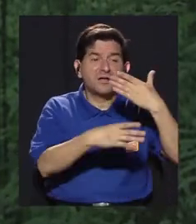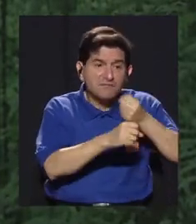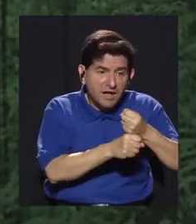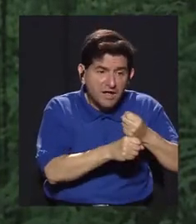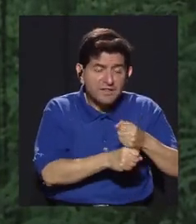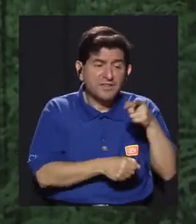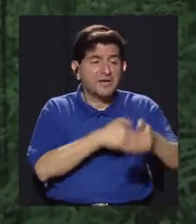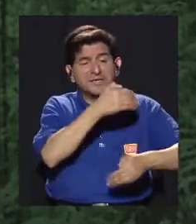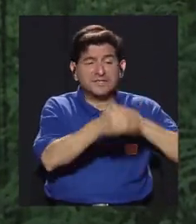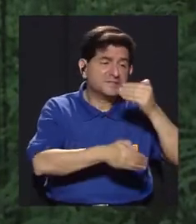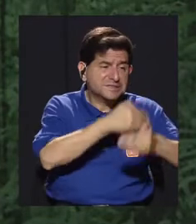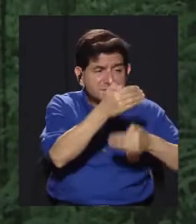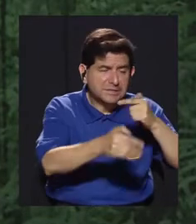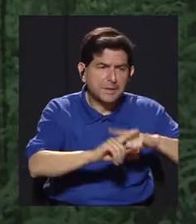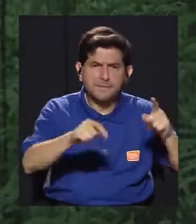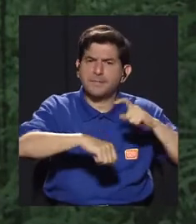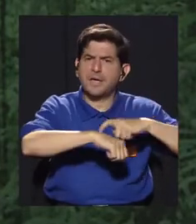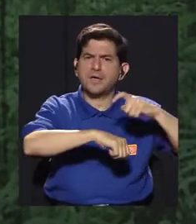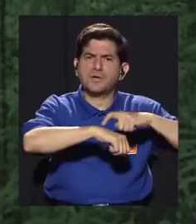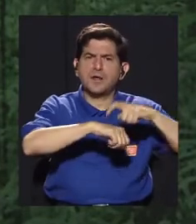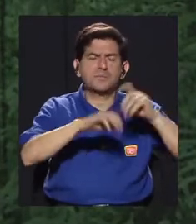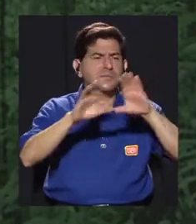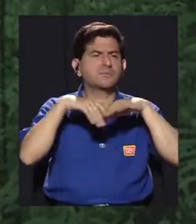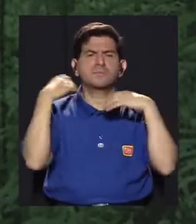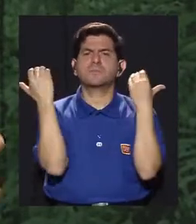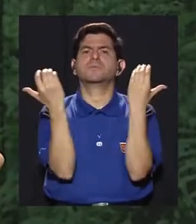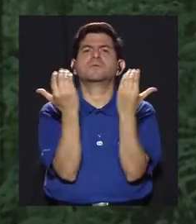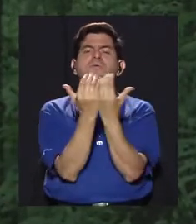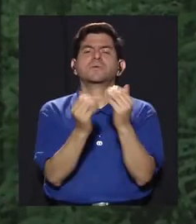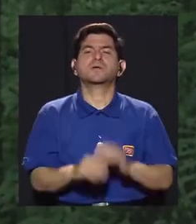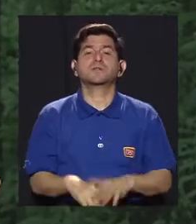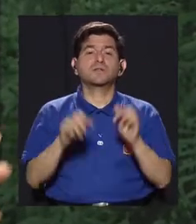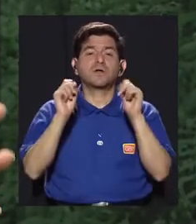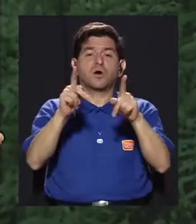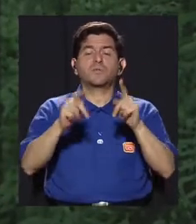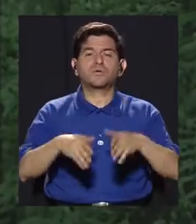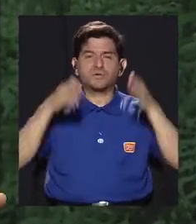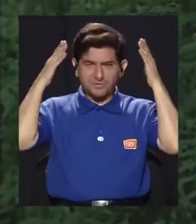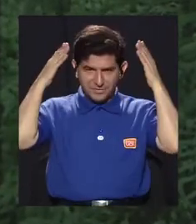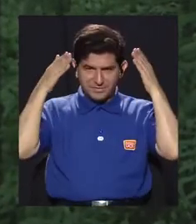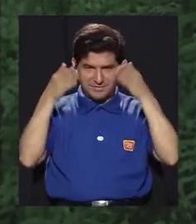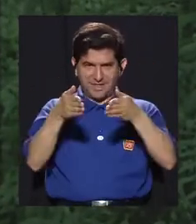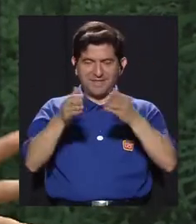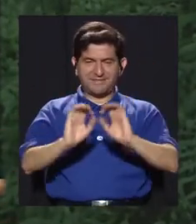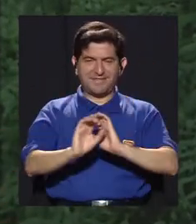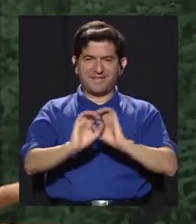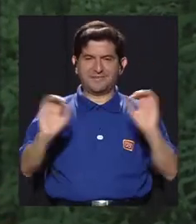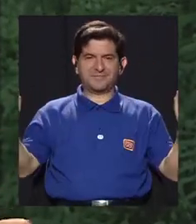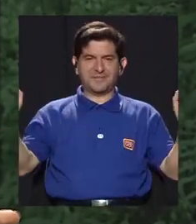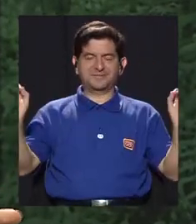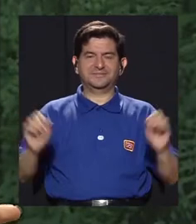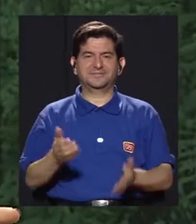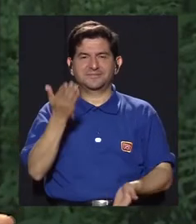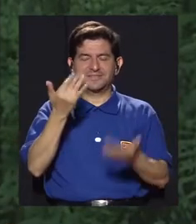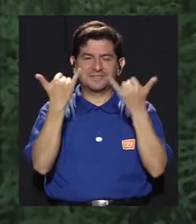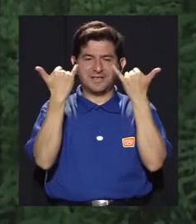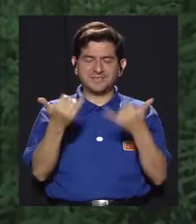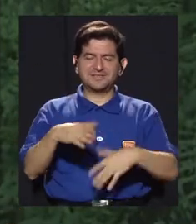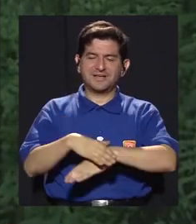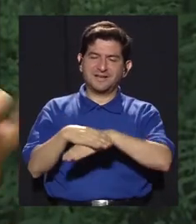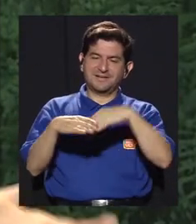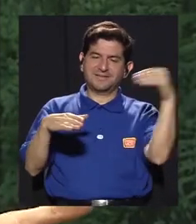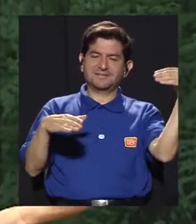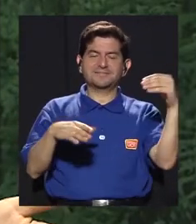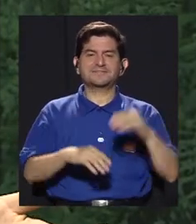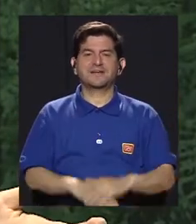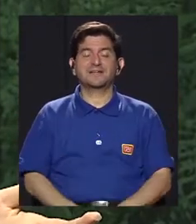al día siguiente, ¿verdad? O como en toda esta dinámica pero el momento de estar en las clases era la posibilidad de concentrarse solo en eso, ¿verdad? Y